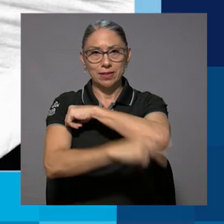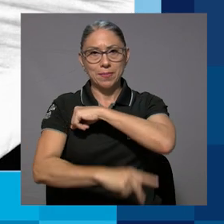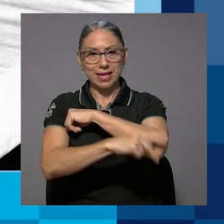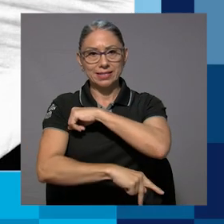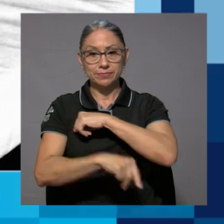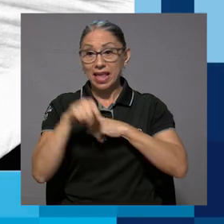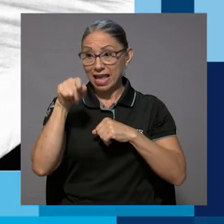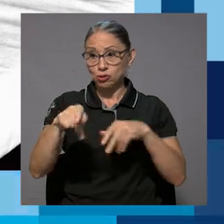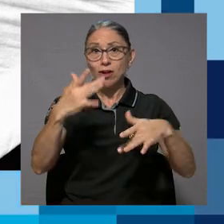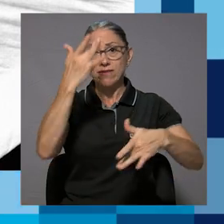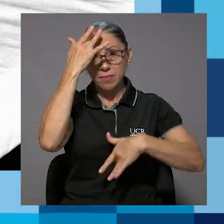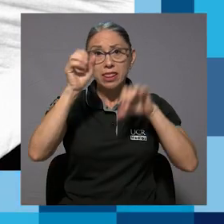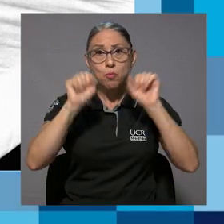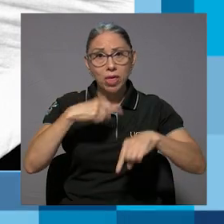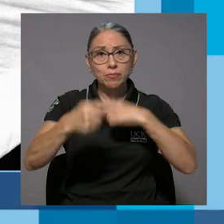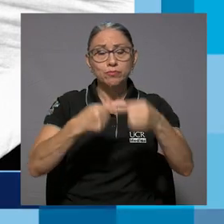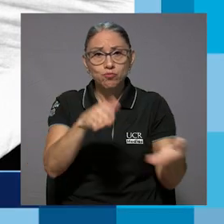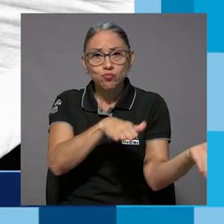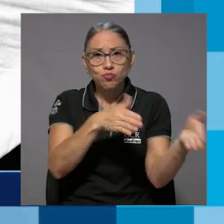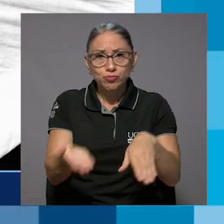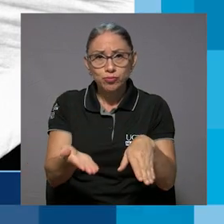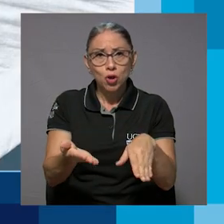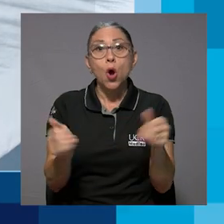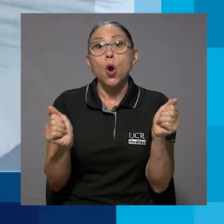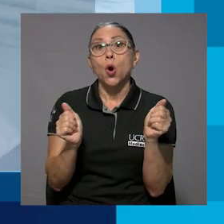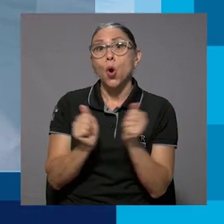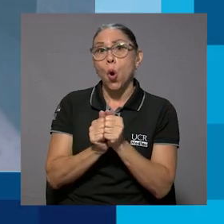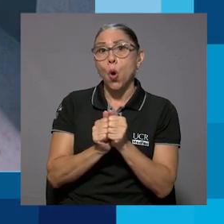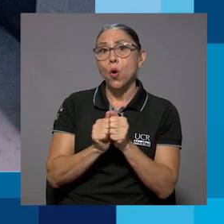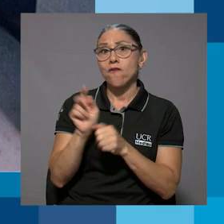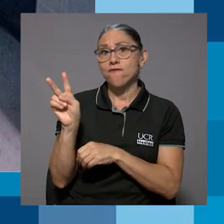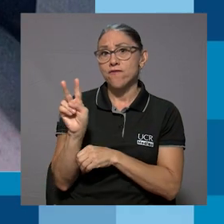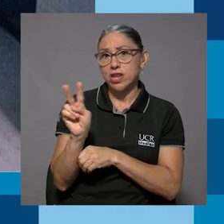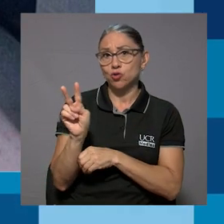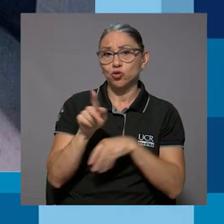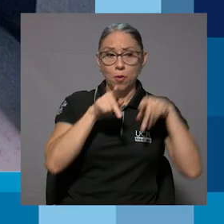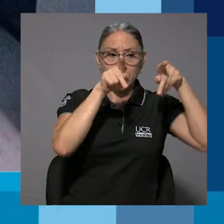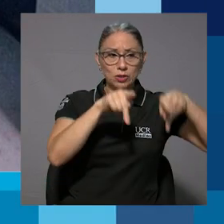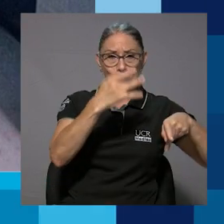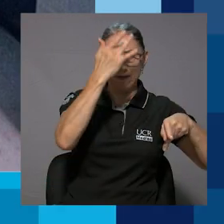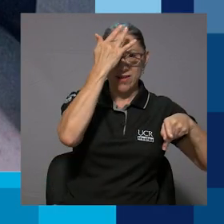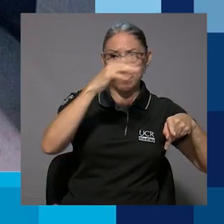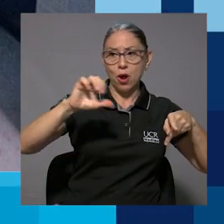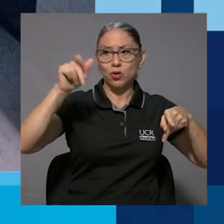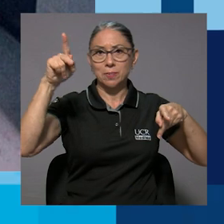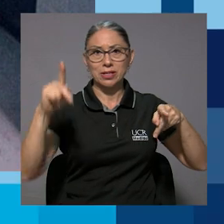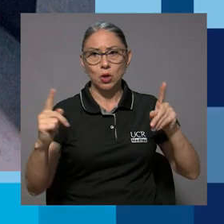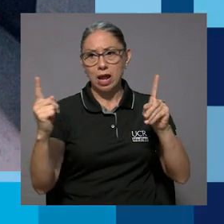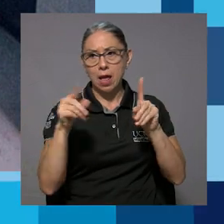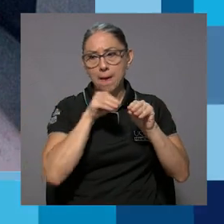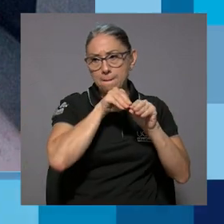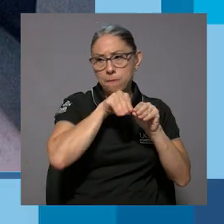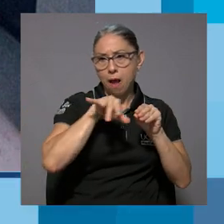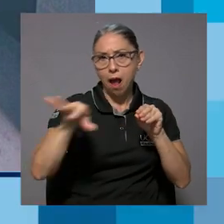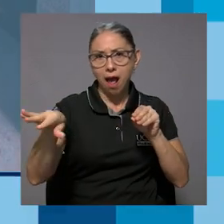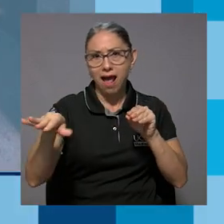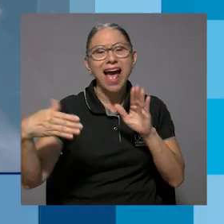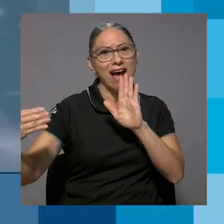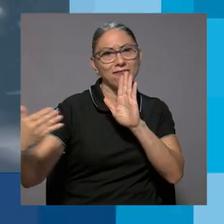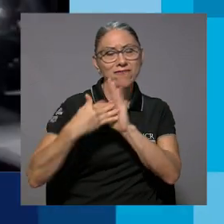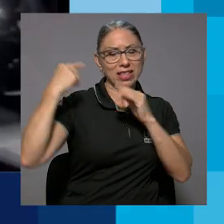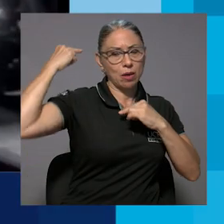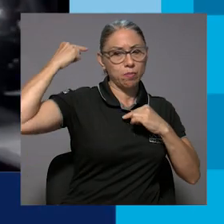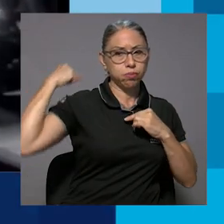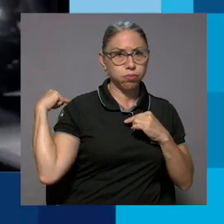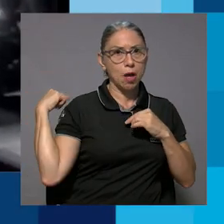Al tratarse de una enfermedad mortal, causada por un virus que se transmite de una persona a otra y que infecta la médula espinal